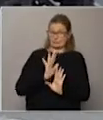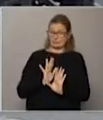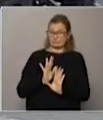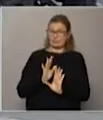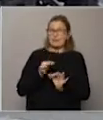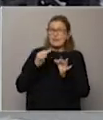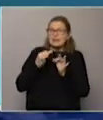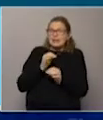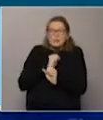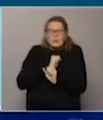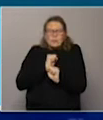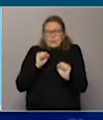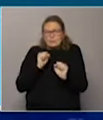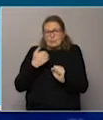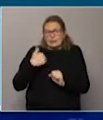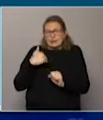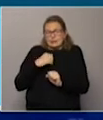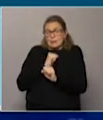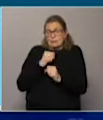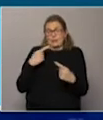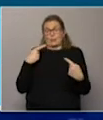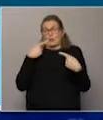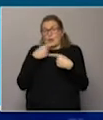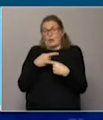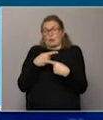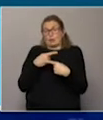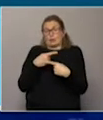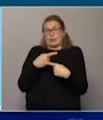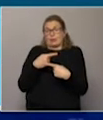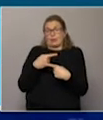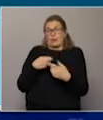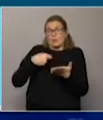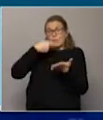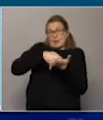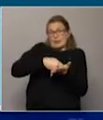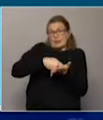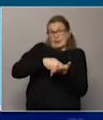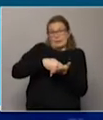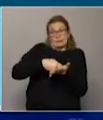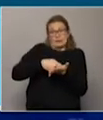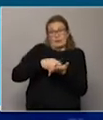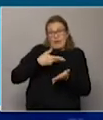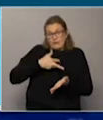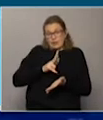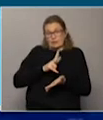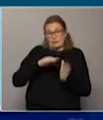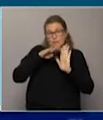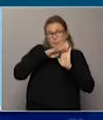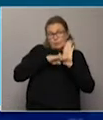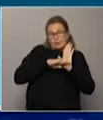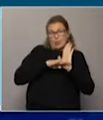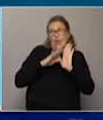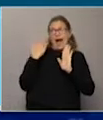Era realmente imposible que Argentina pudiera hacer frente a las condiciones o a los vencimientos que tenía de deuda en las condiciones que estaban pautadas